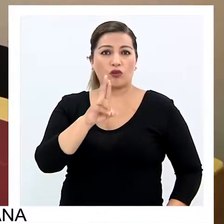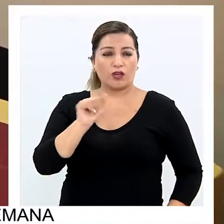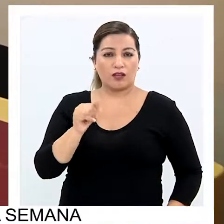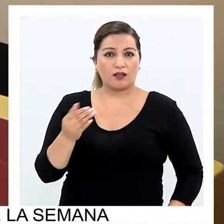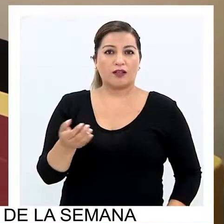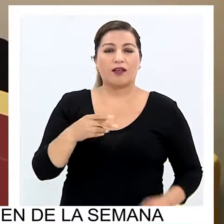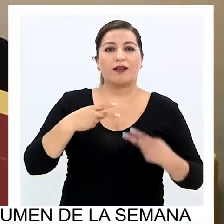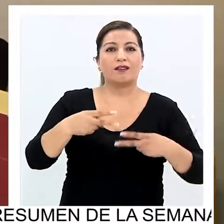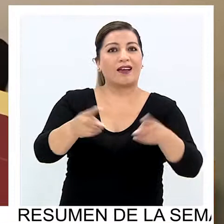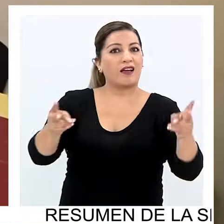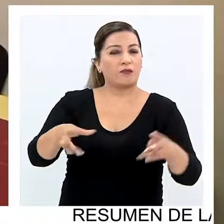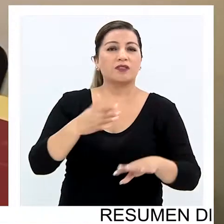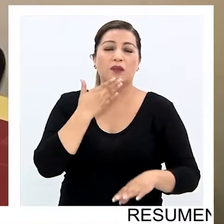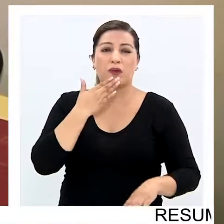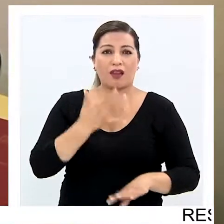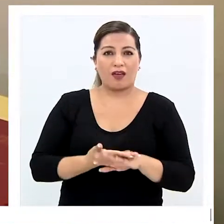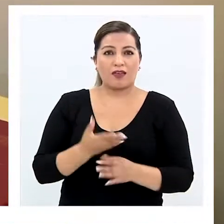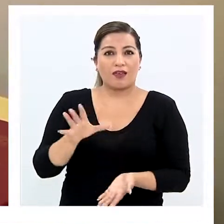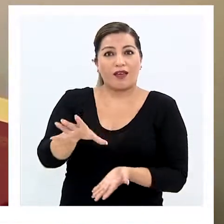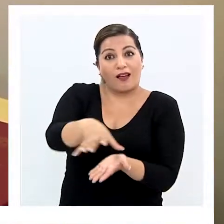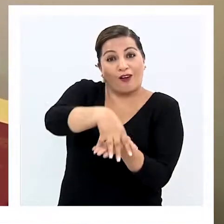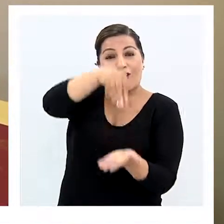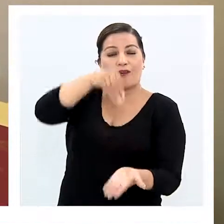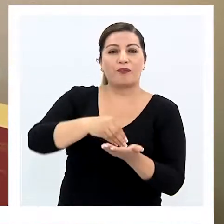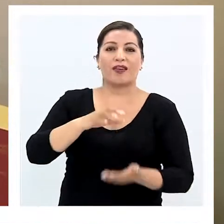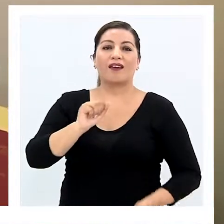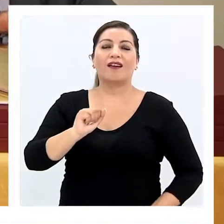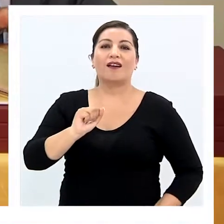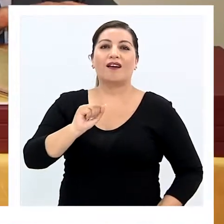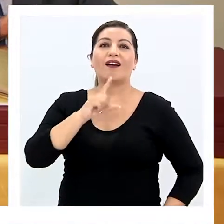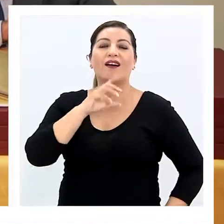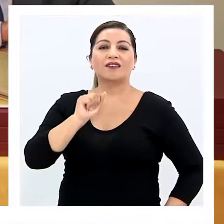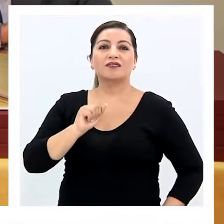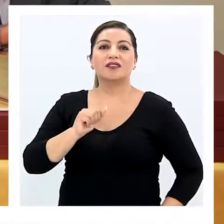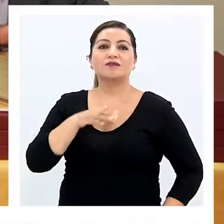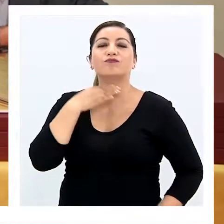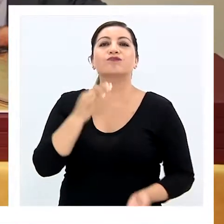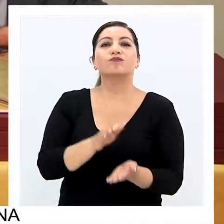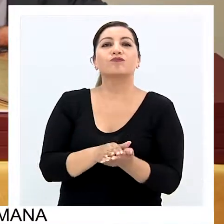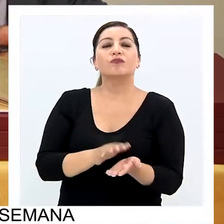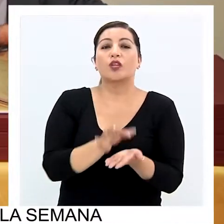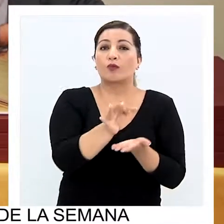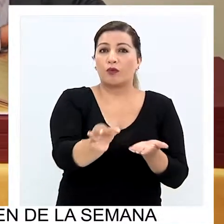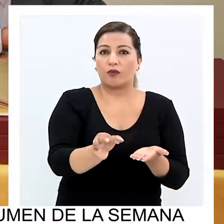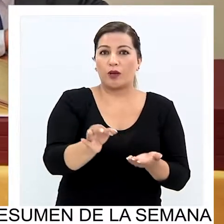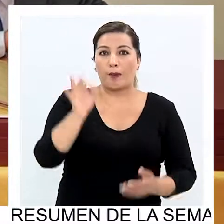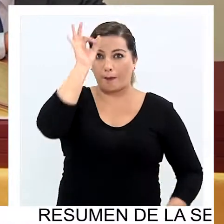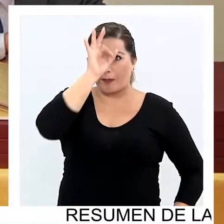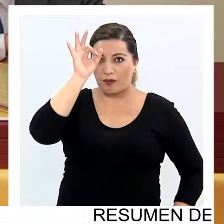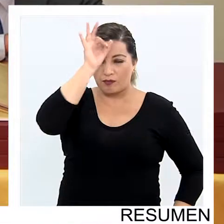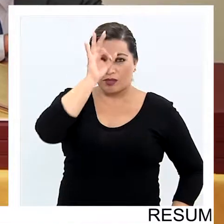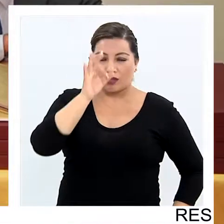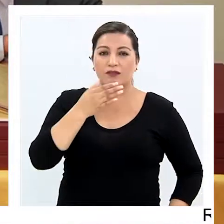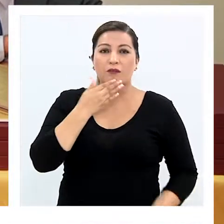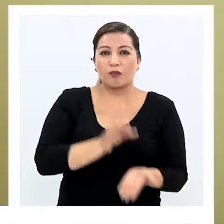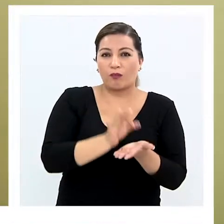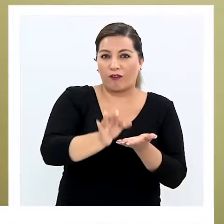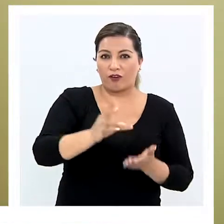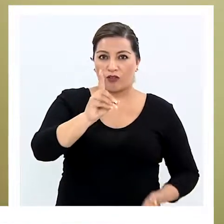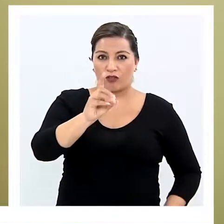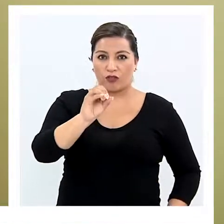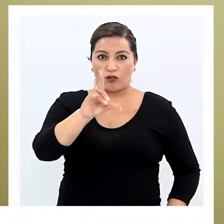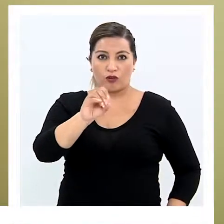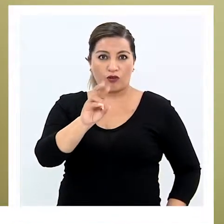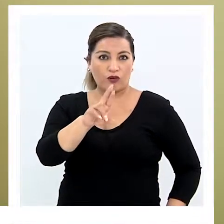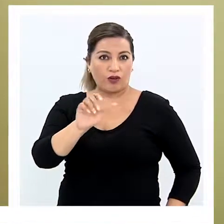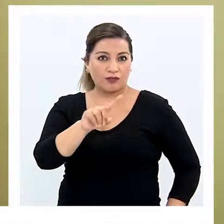Además, se obtuvieron copias de actas de defunciones existentes de la Vicaría de Dolores y Mamiña del siglo XIX. En